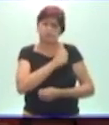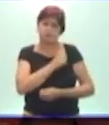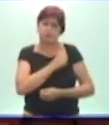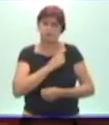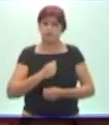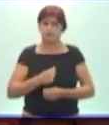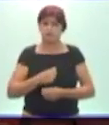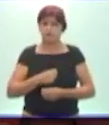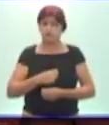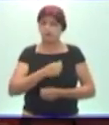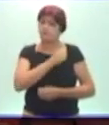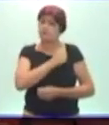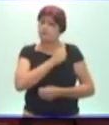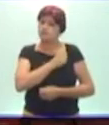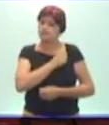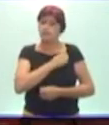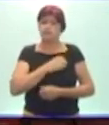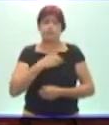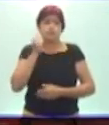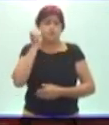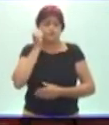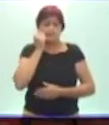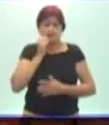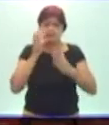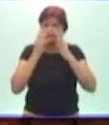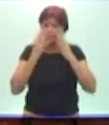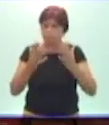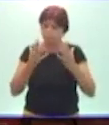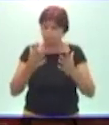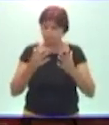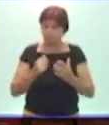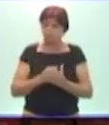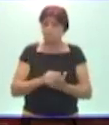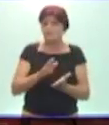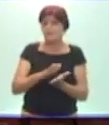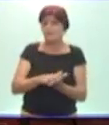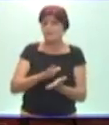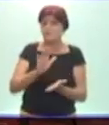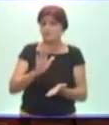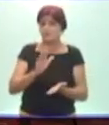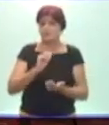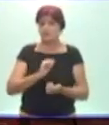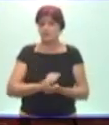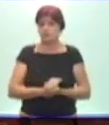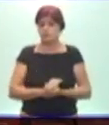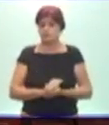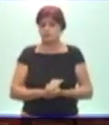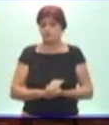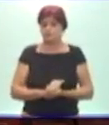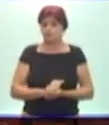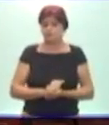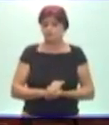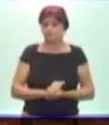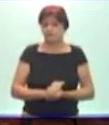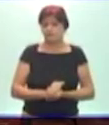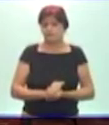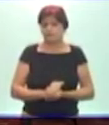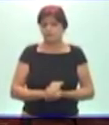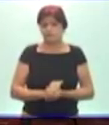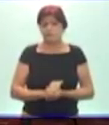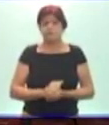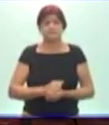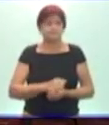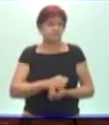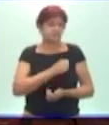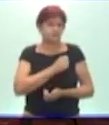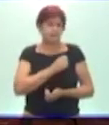se sienten importantes, pero además los niños crean compromiso, crean compromiso y entonces se motivan